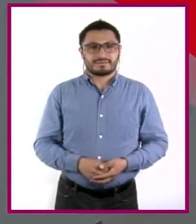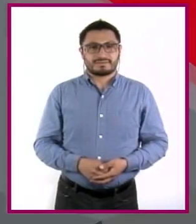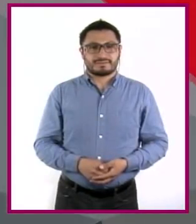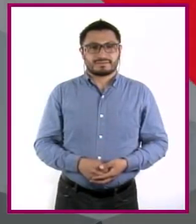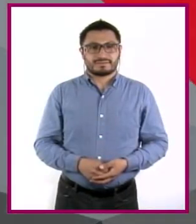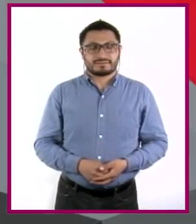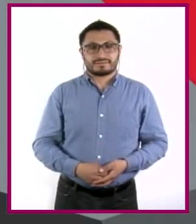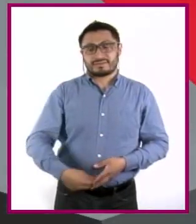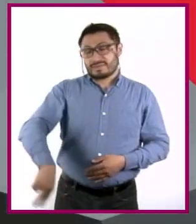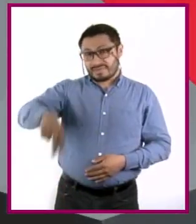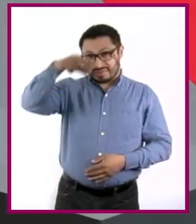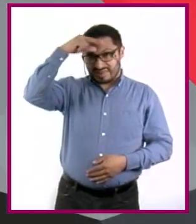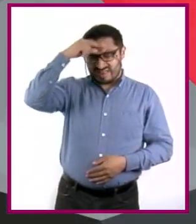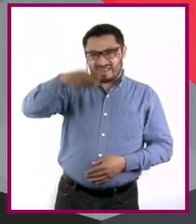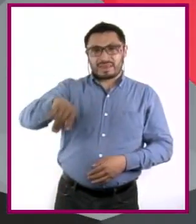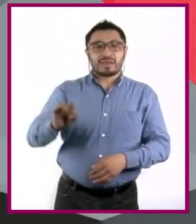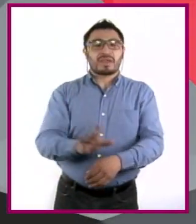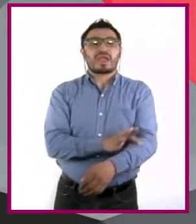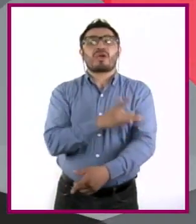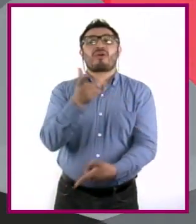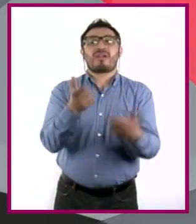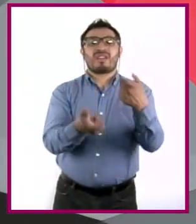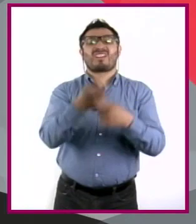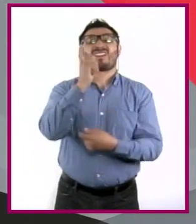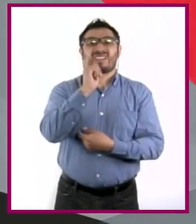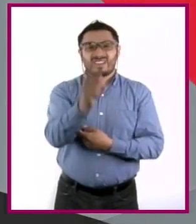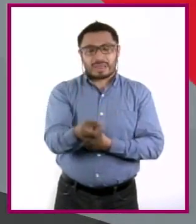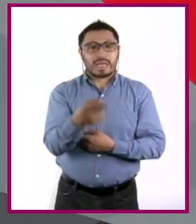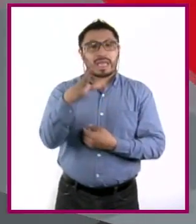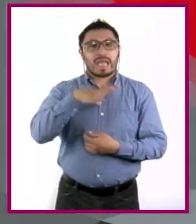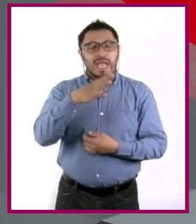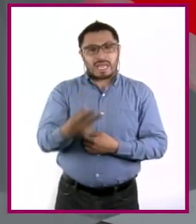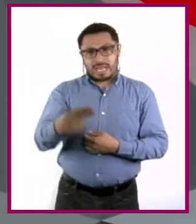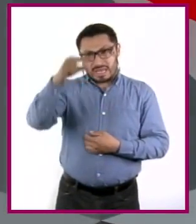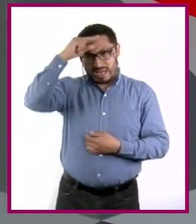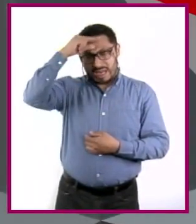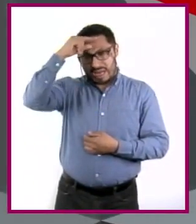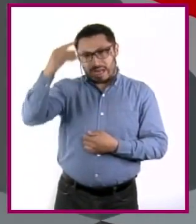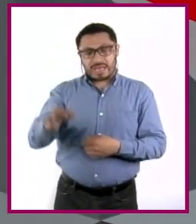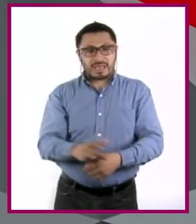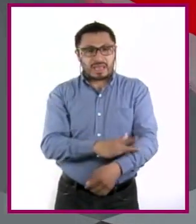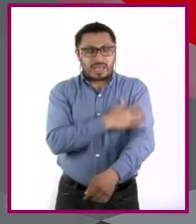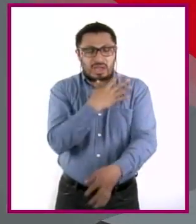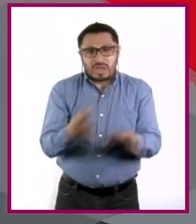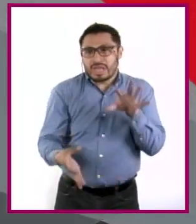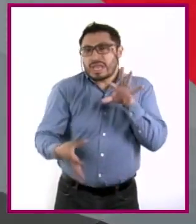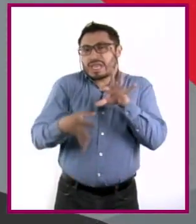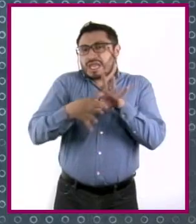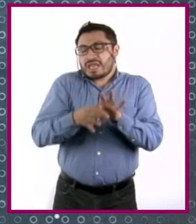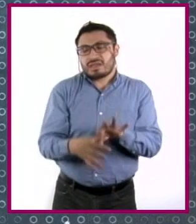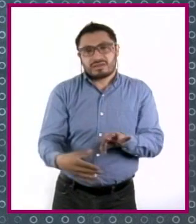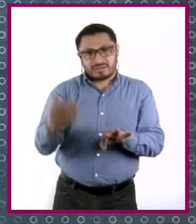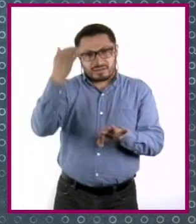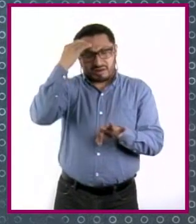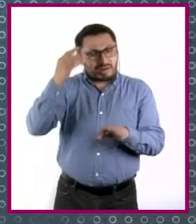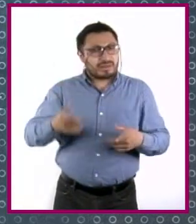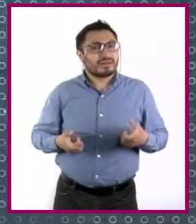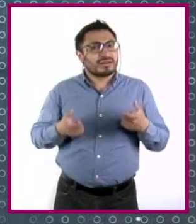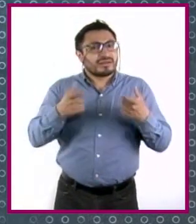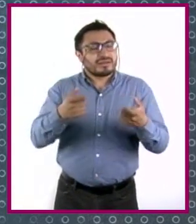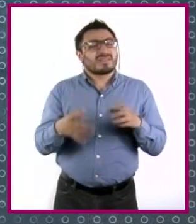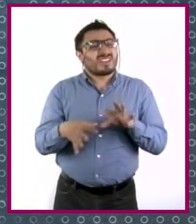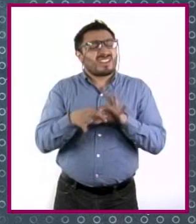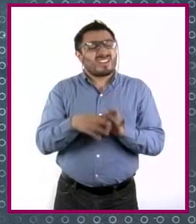La inteligencia emocional financiera es la integración de la inteligencia emocional con los conocimientos financieros. Esto